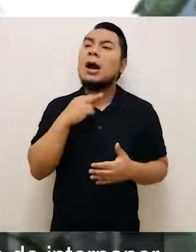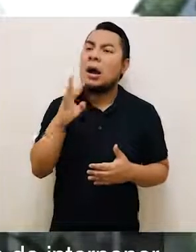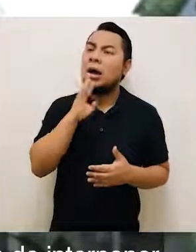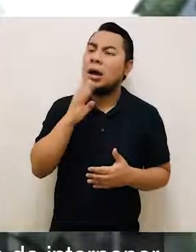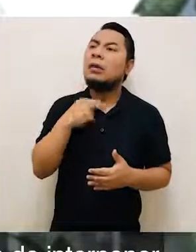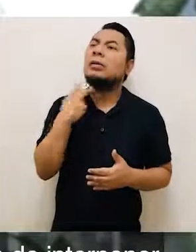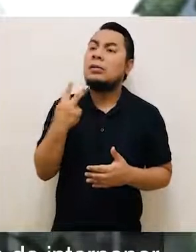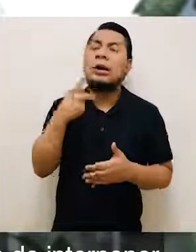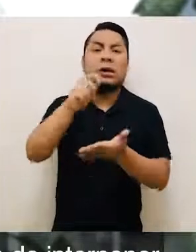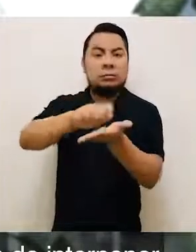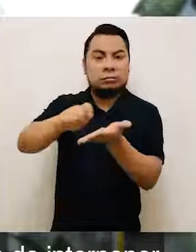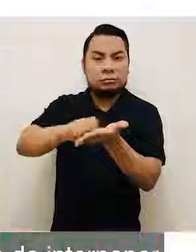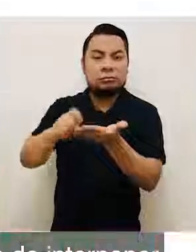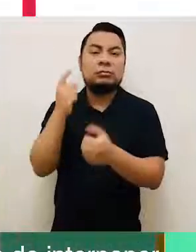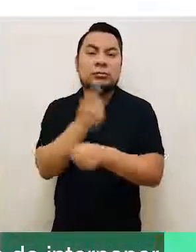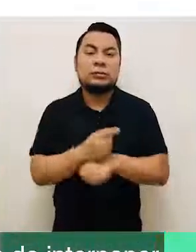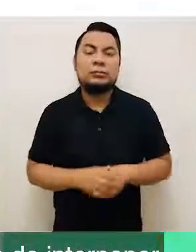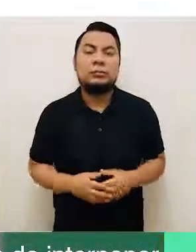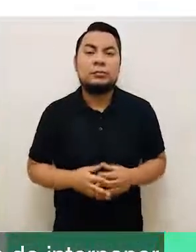o escrita.